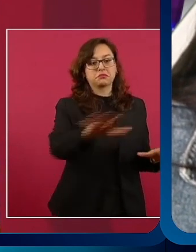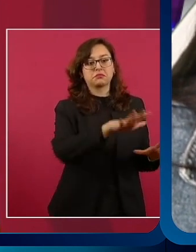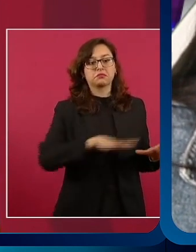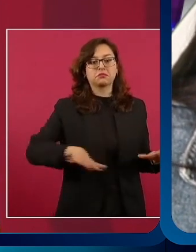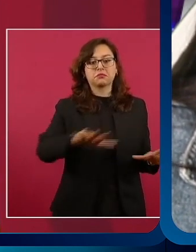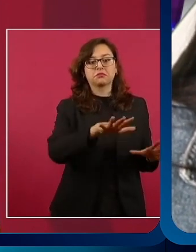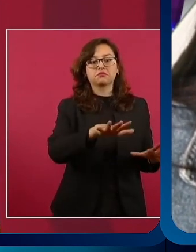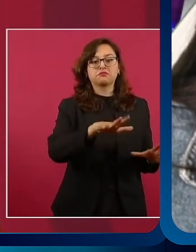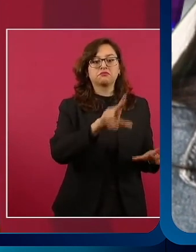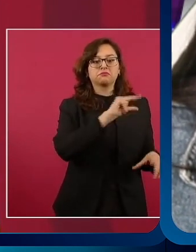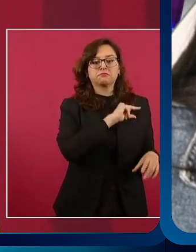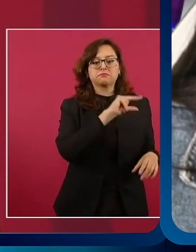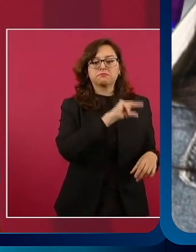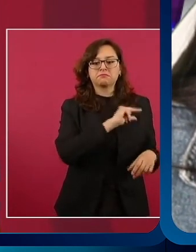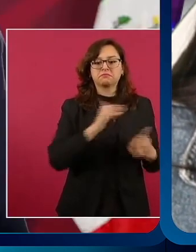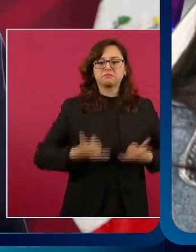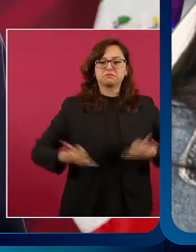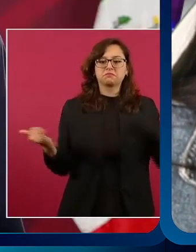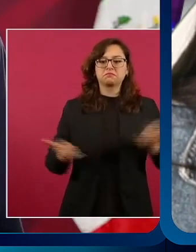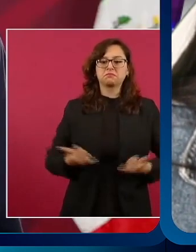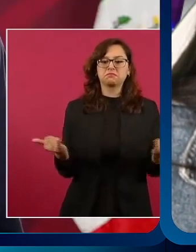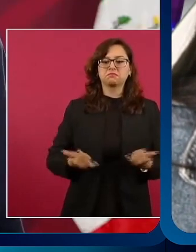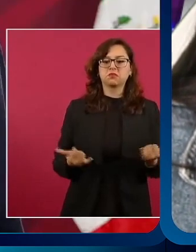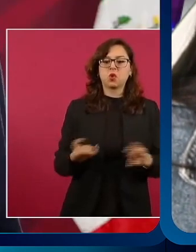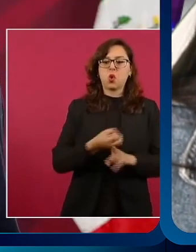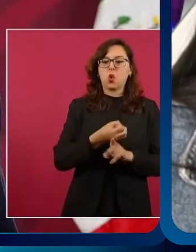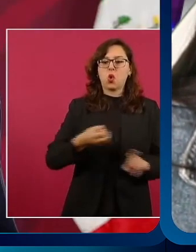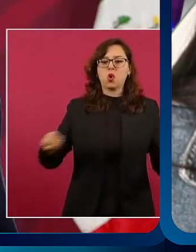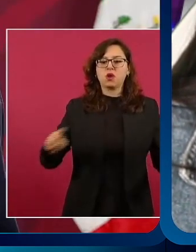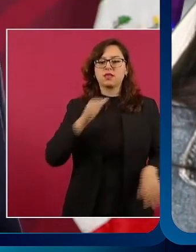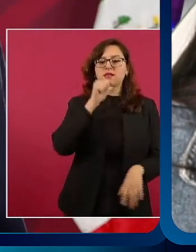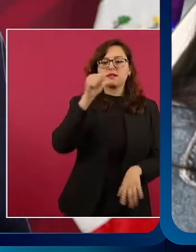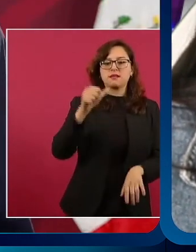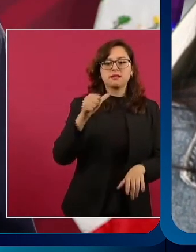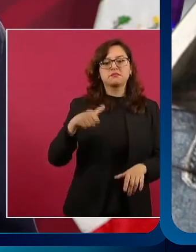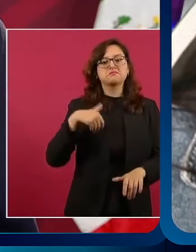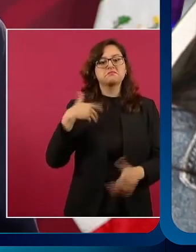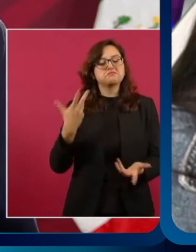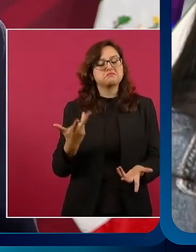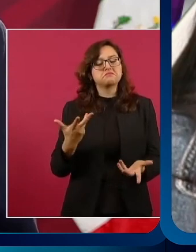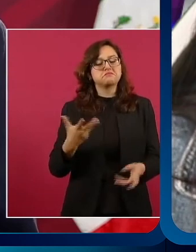que al final termina perjudicando a todos.